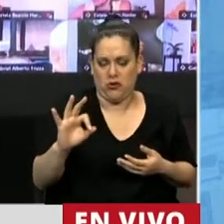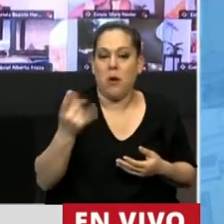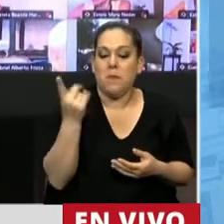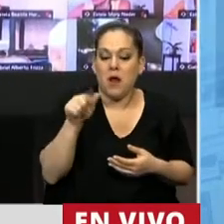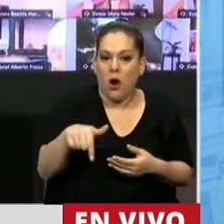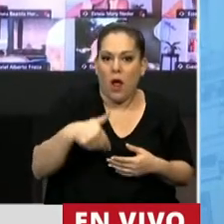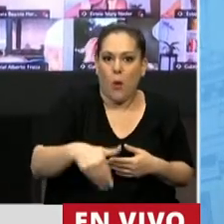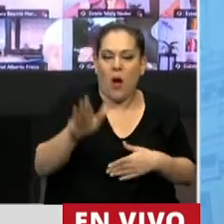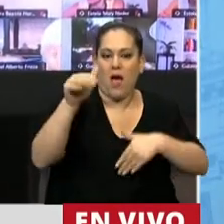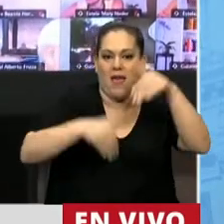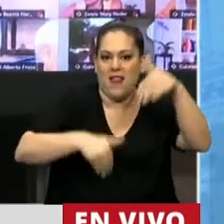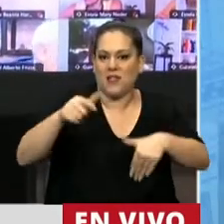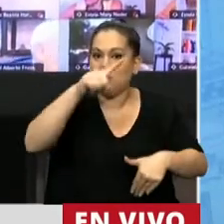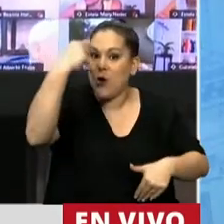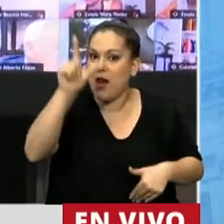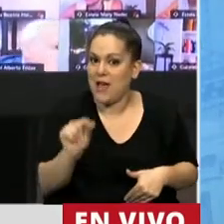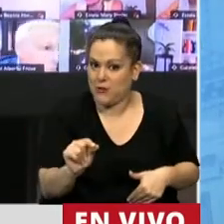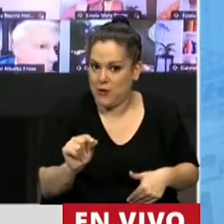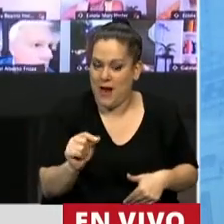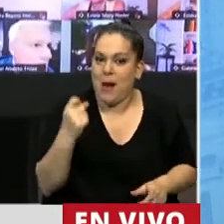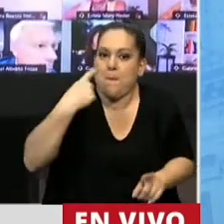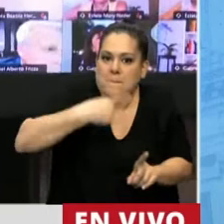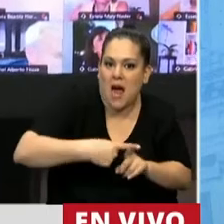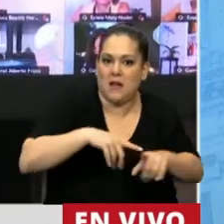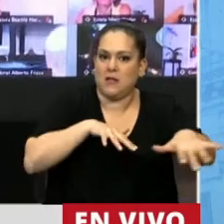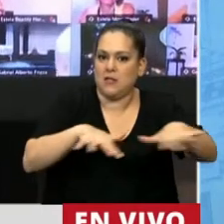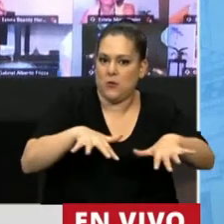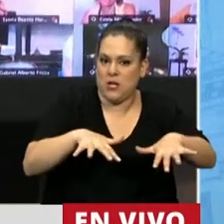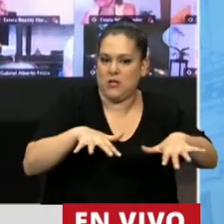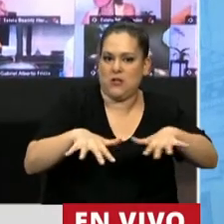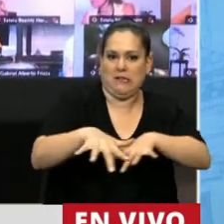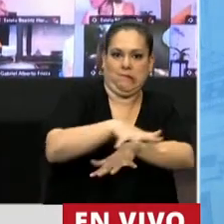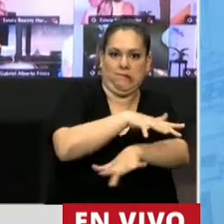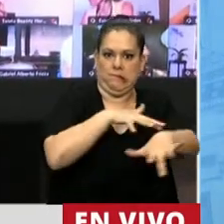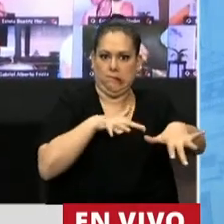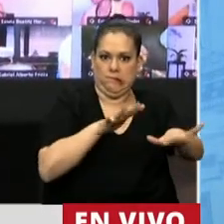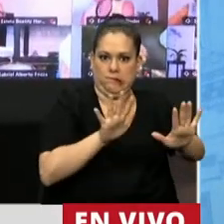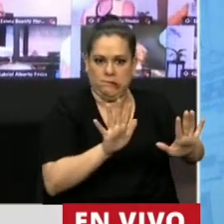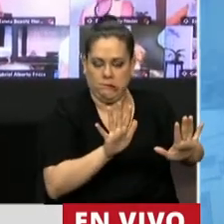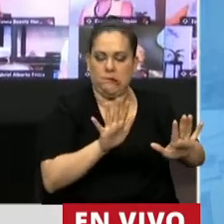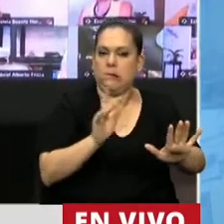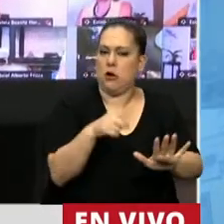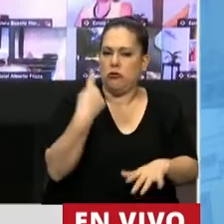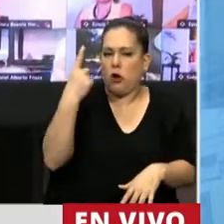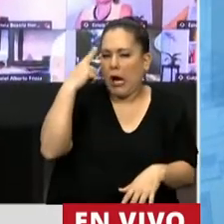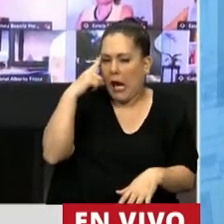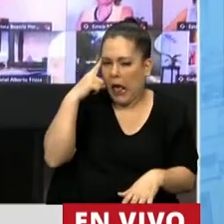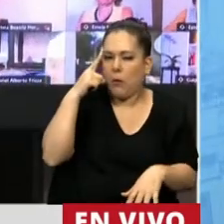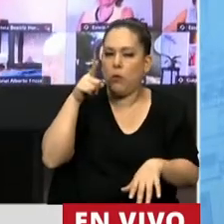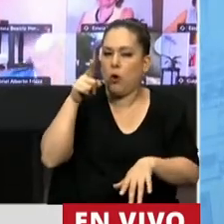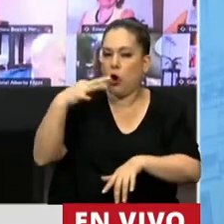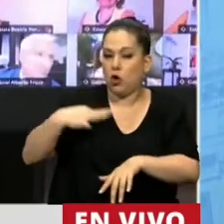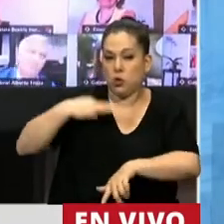frente a una elección nacional, en una situación de crisis, en una situación donde creemos nosotros que la